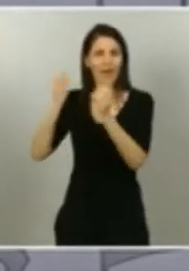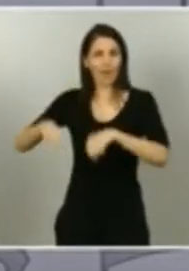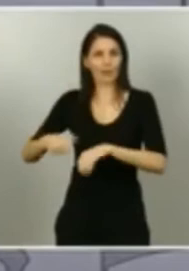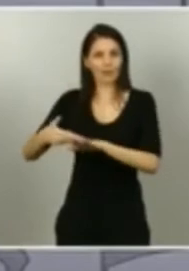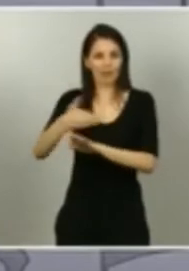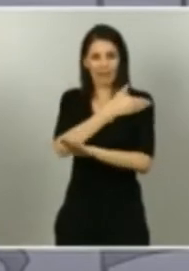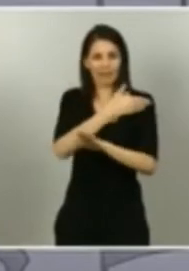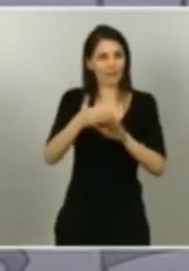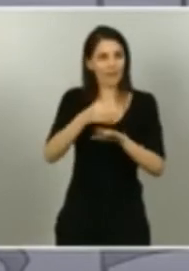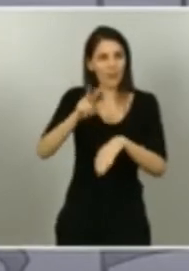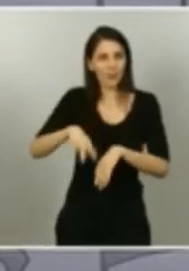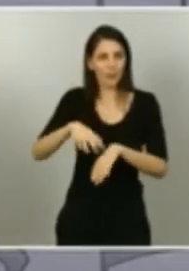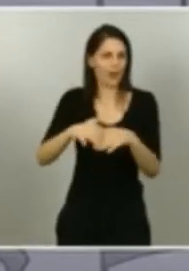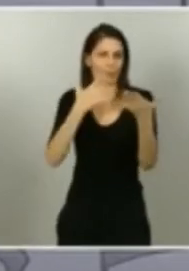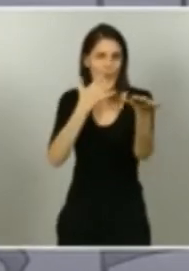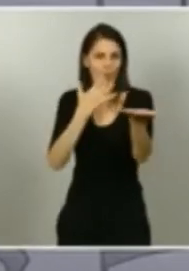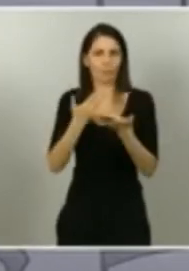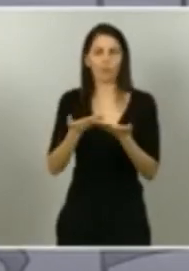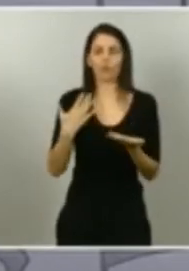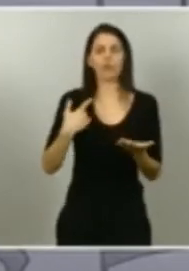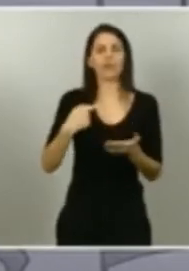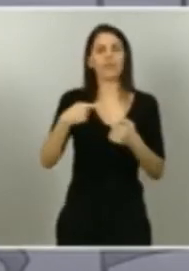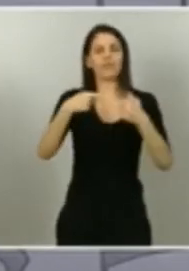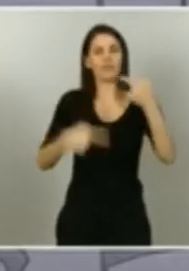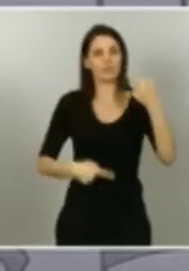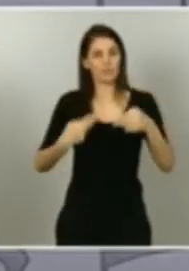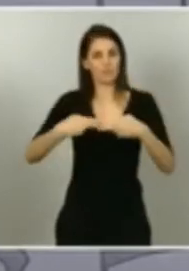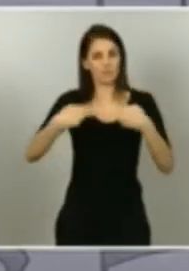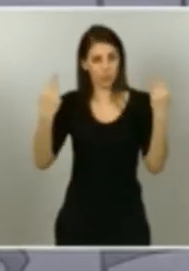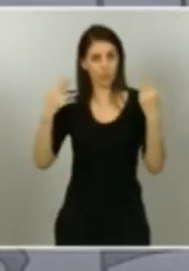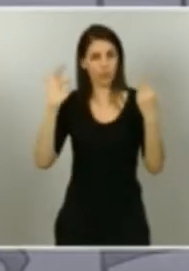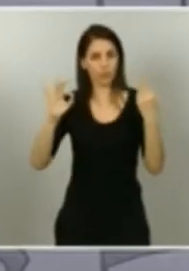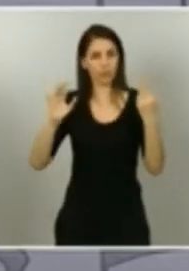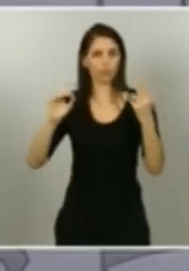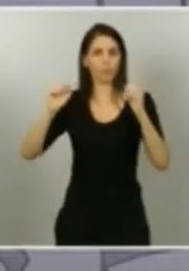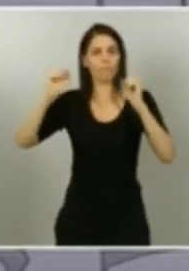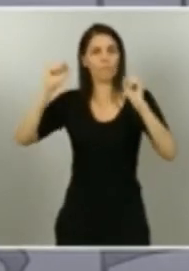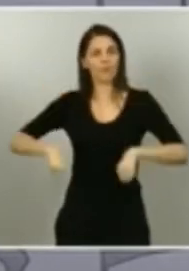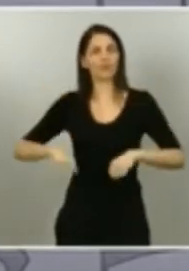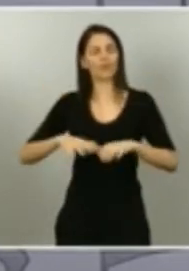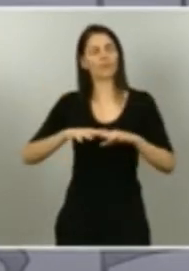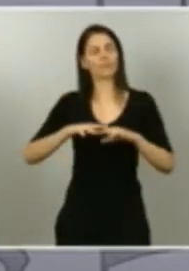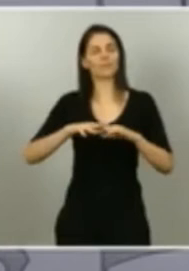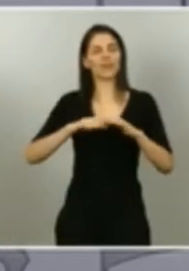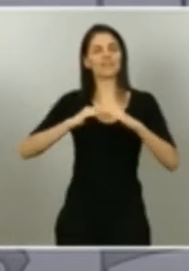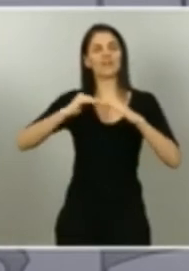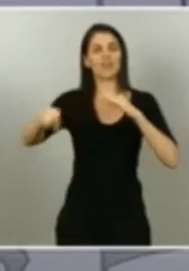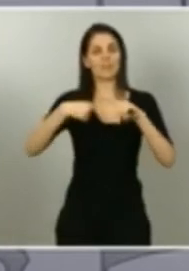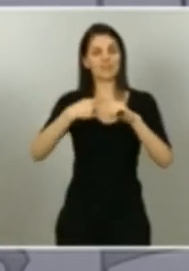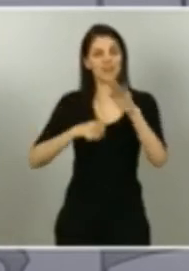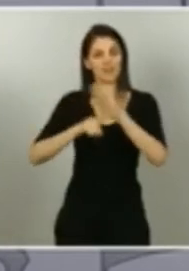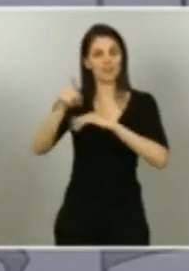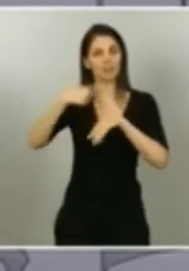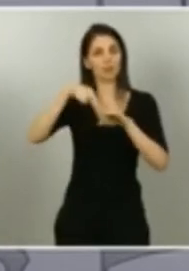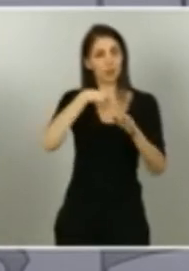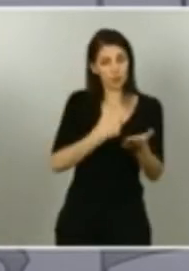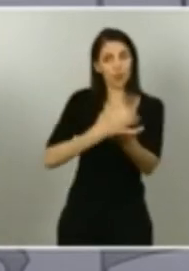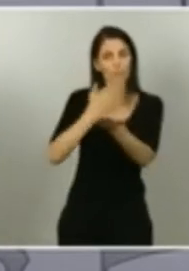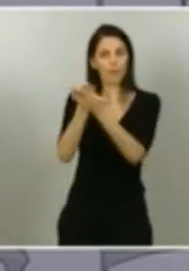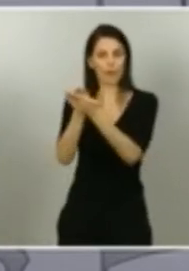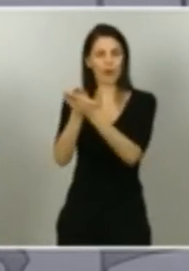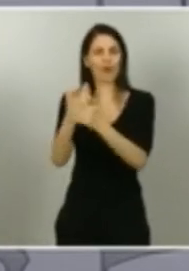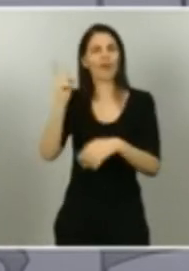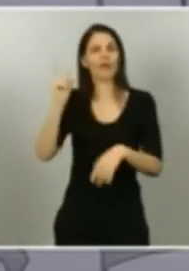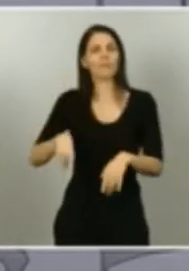criterios de déficit público establecidos por el Pacto de Estabilidad y Crecimiento, el programa de compra de deuda pública por parte del Banco Central